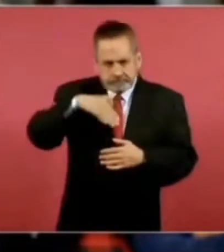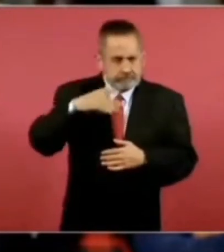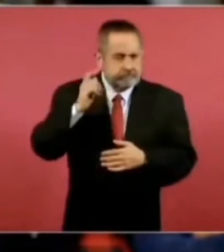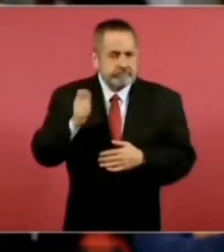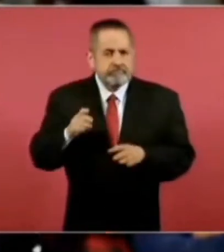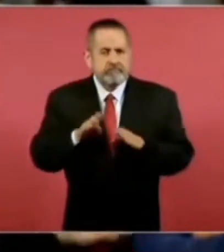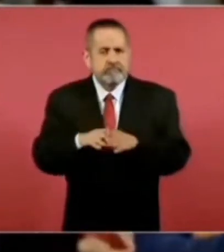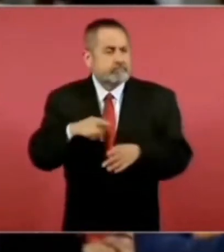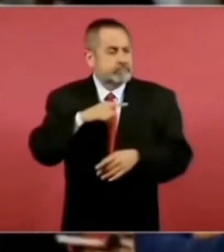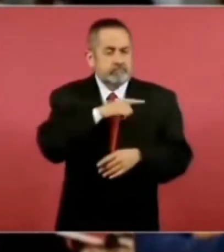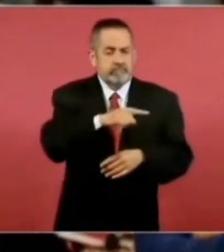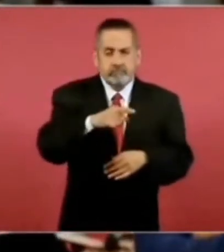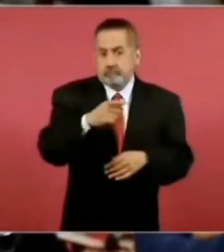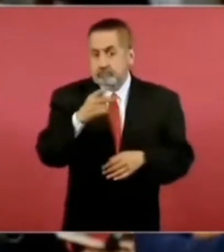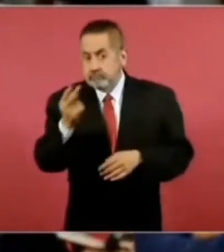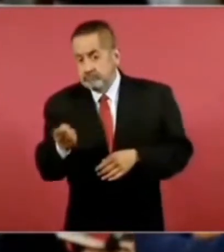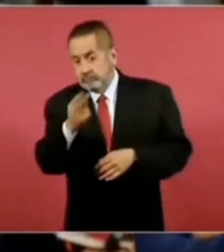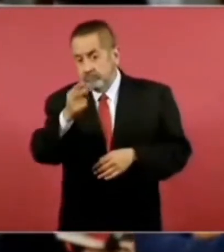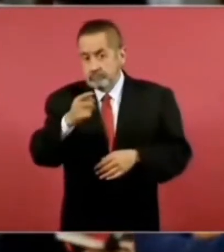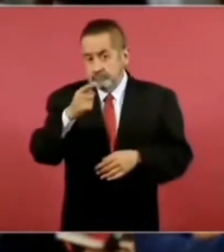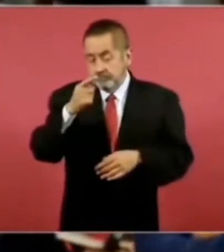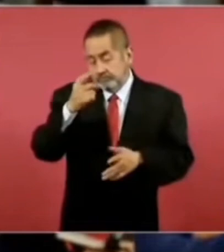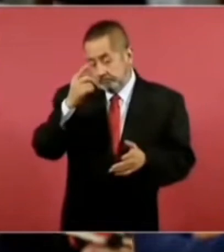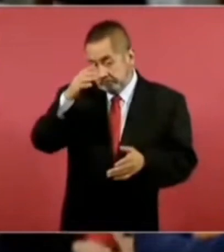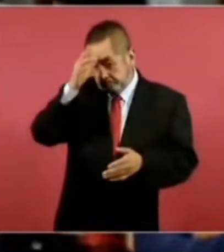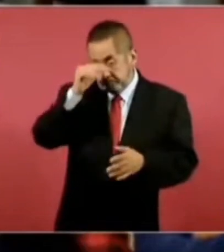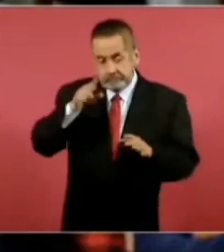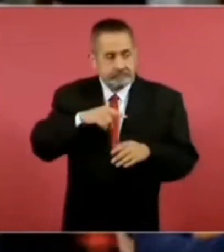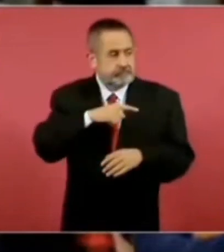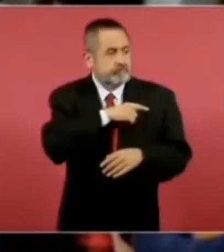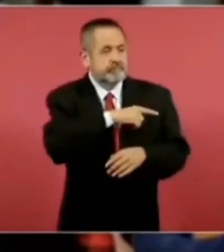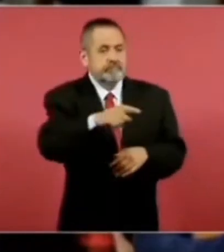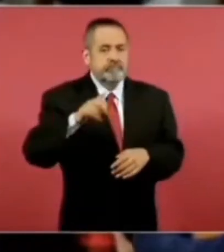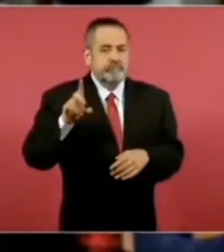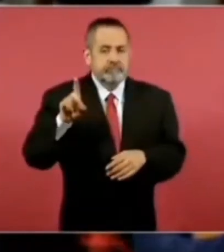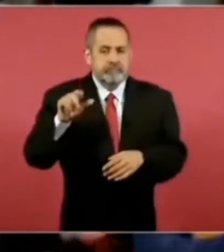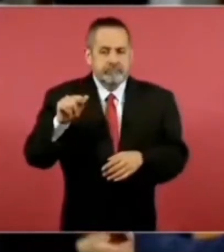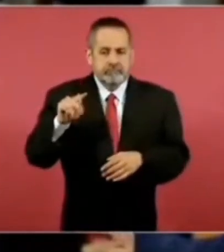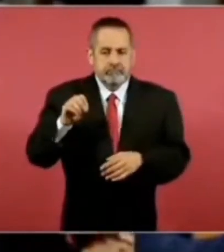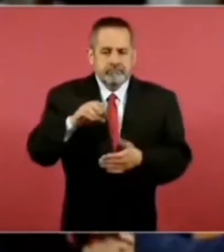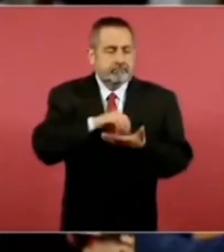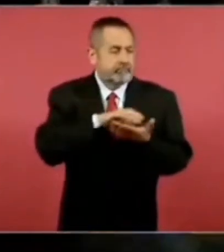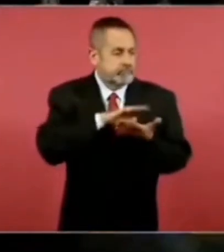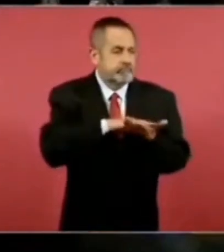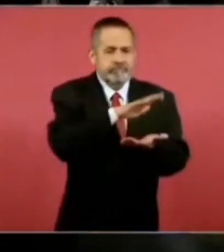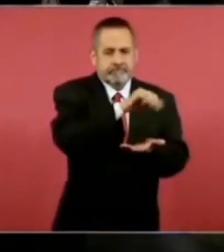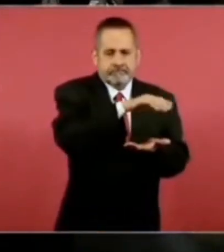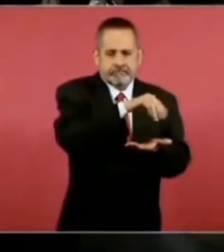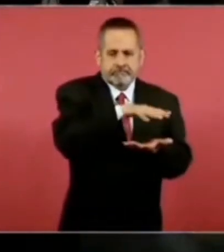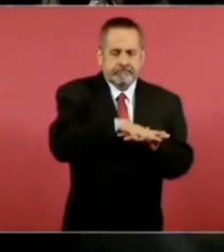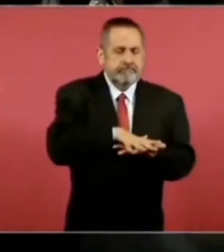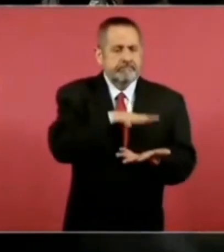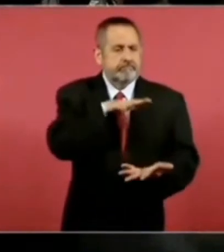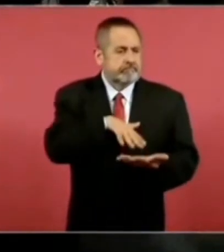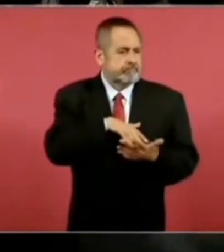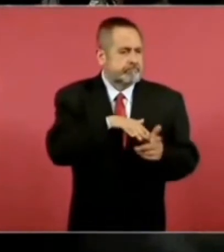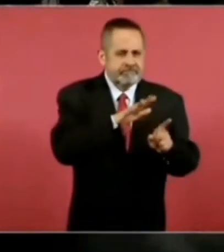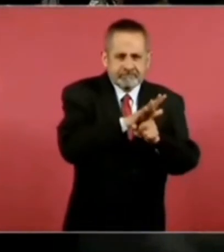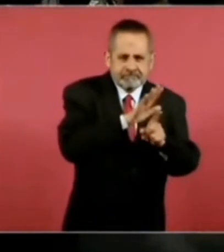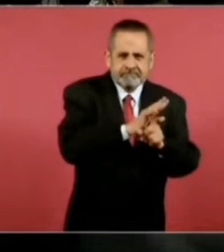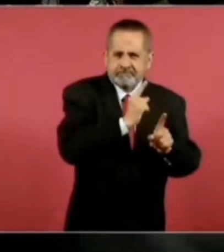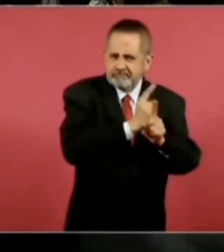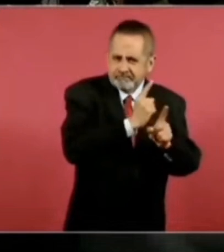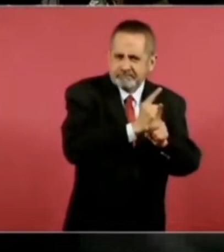en su momento estaría usted de acuerdo en que todos estos datos que el gobierno amedrentaba, periodistas,